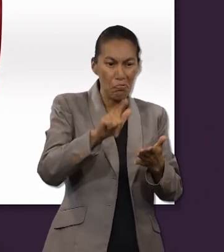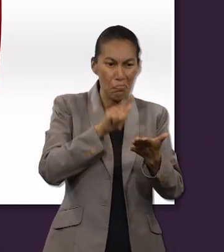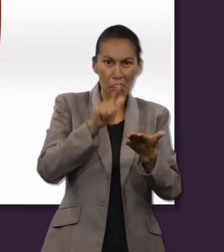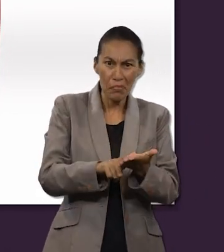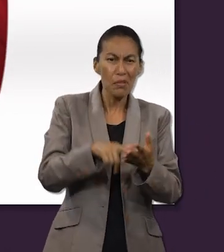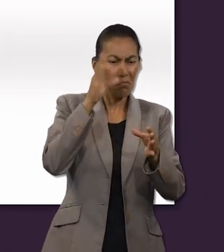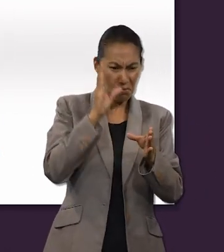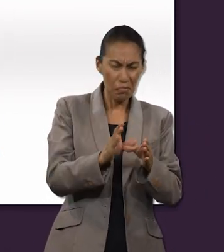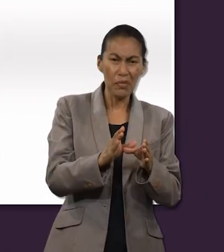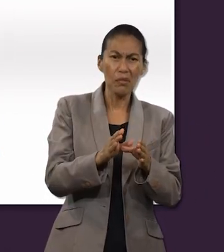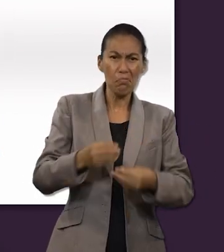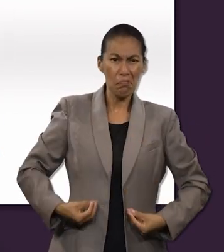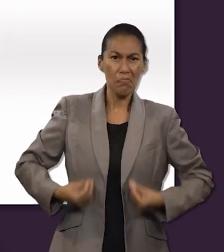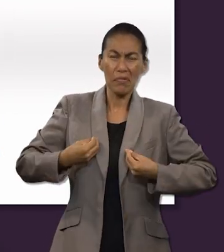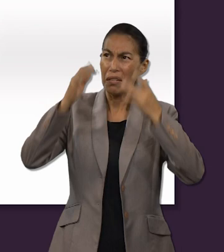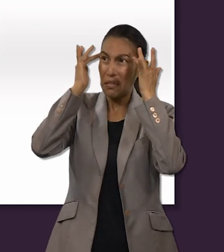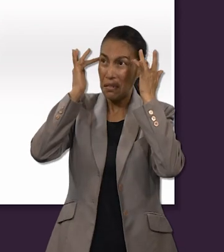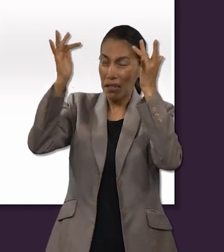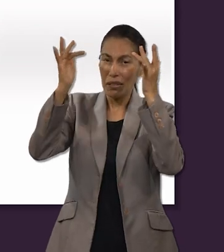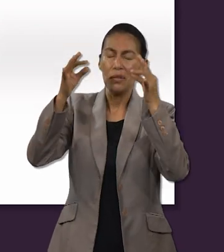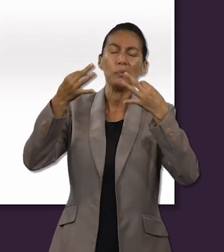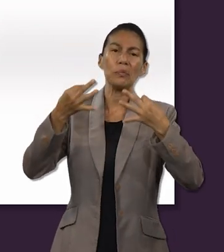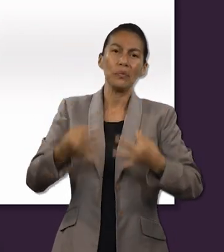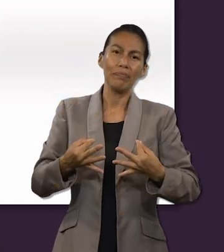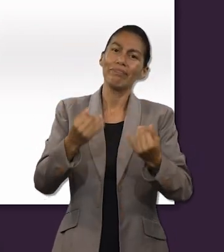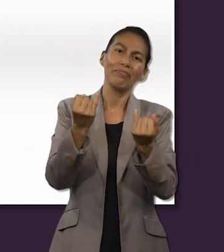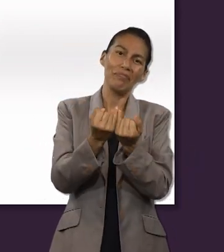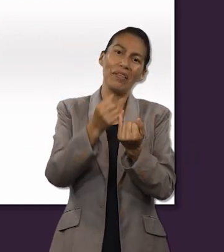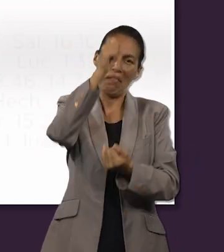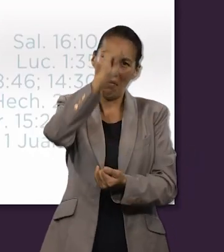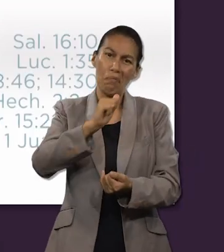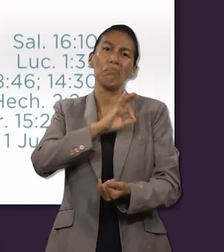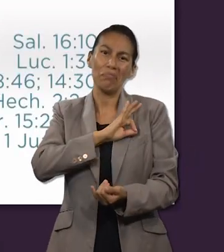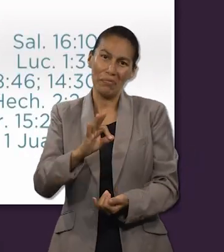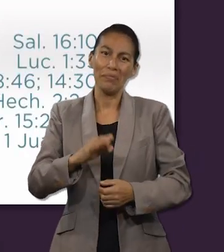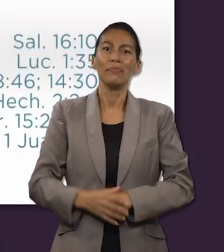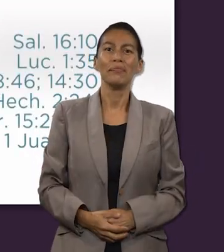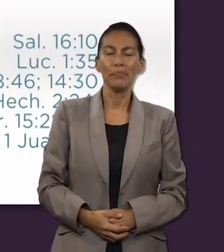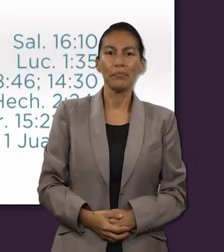toda la ley y vivió una vida santa y sin pecado.